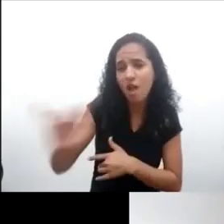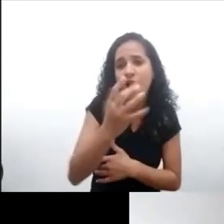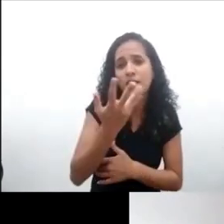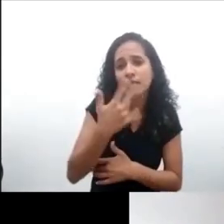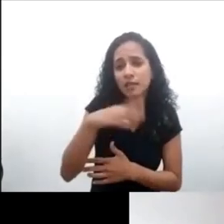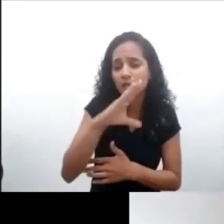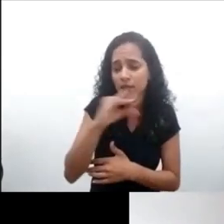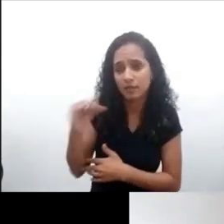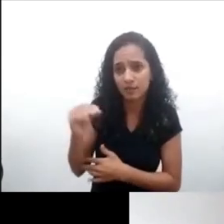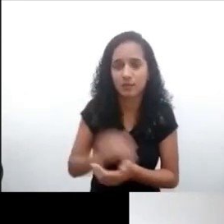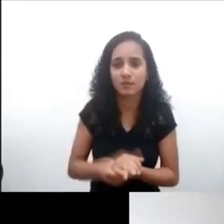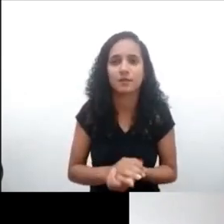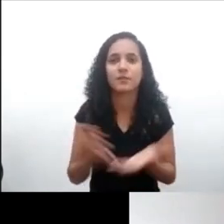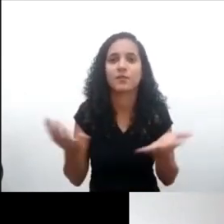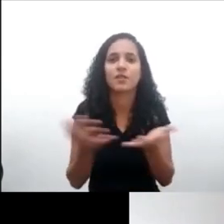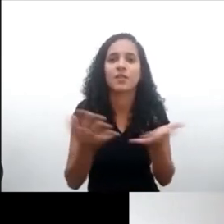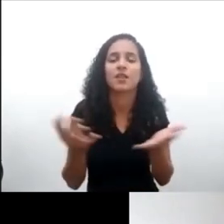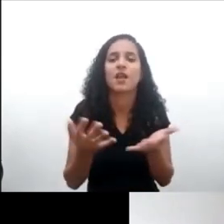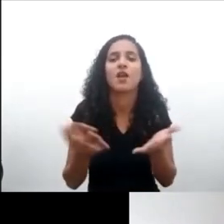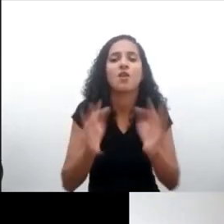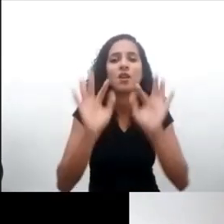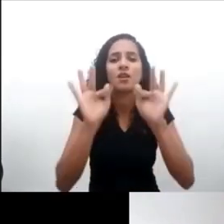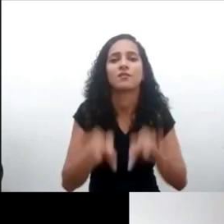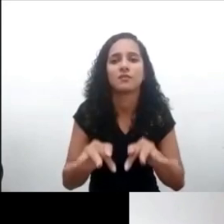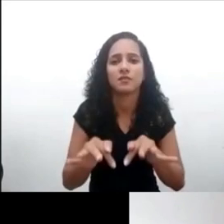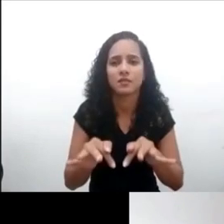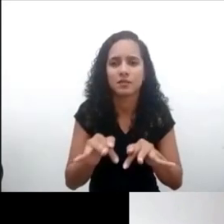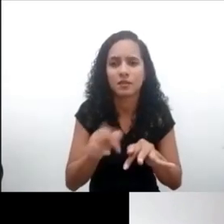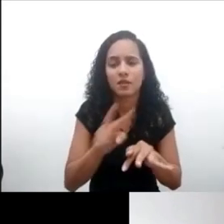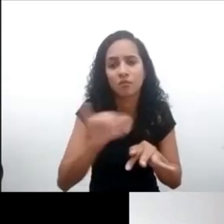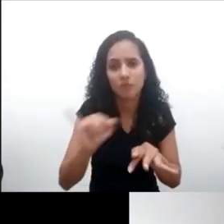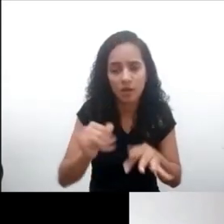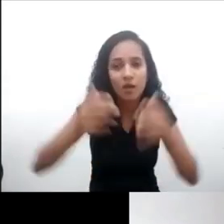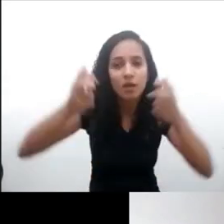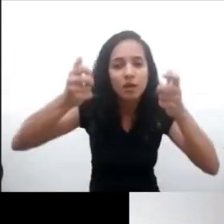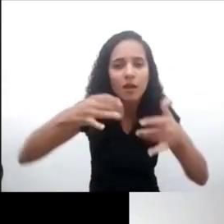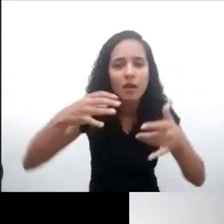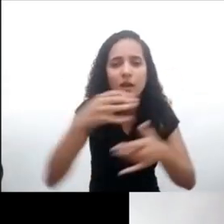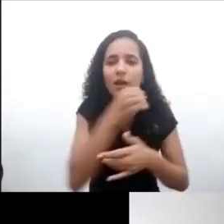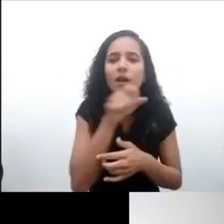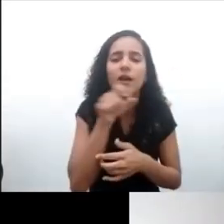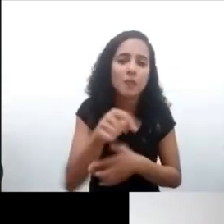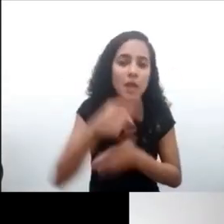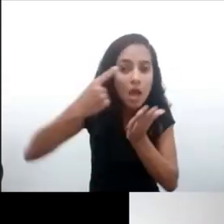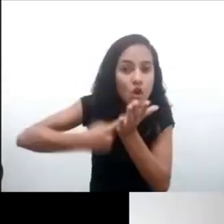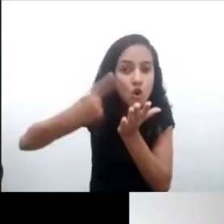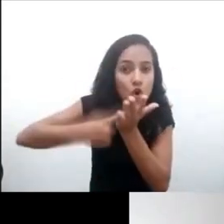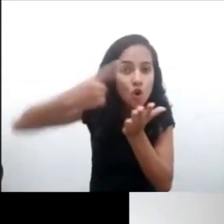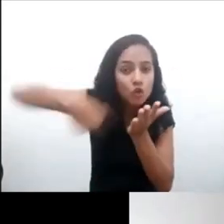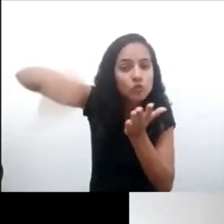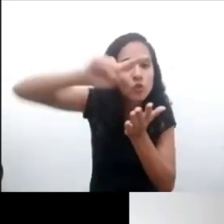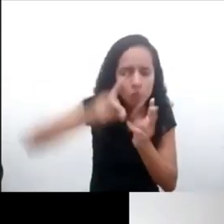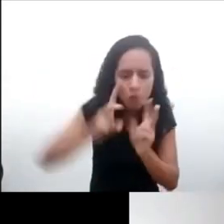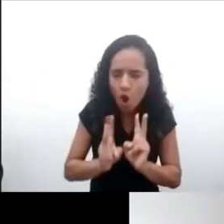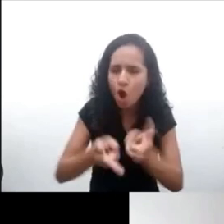vida de niños y niñas y adolescentes. Quiero abrir la palabra final, los saludos finales a ustedes para que podamos